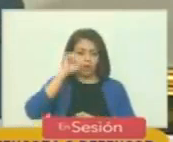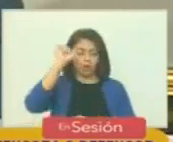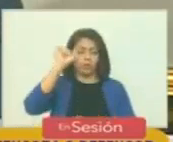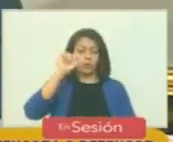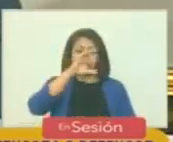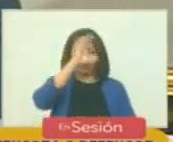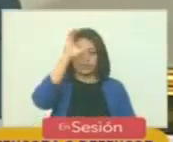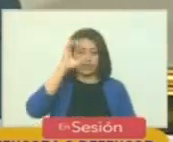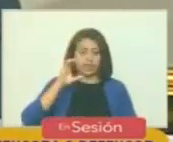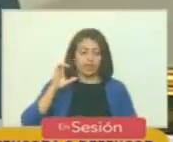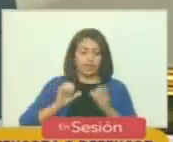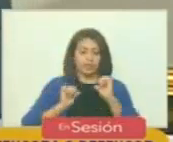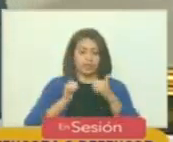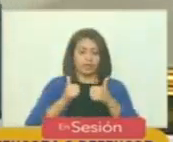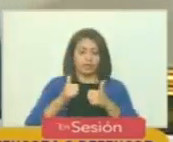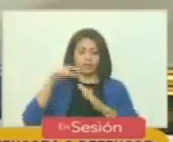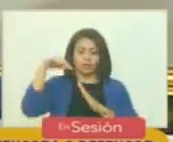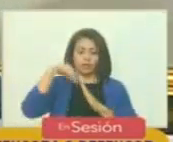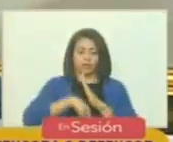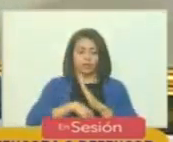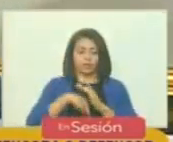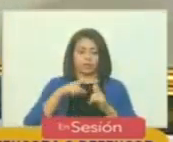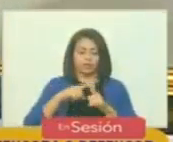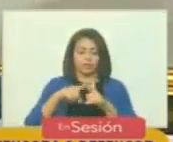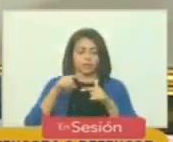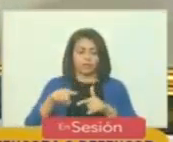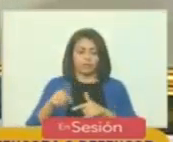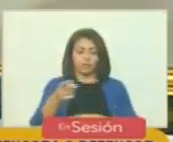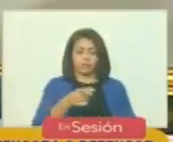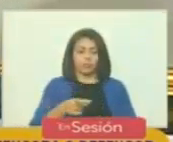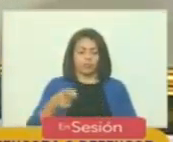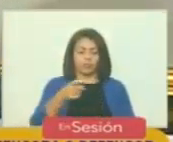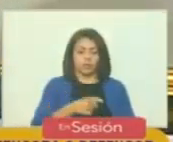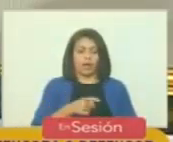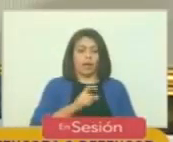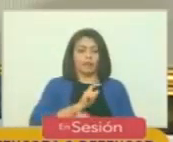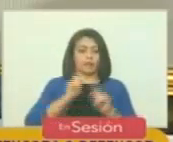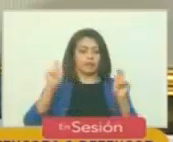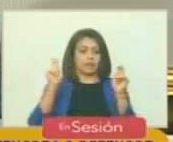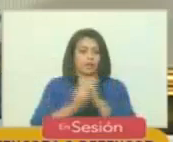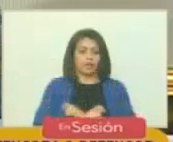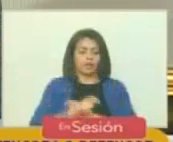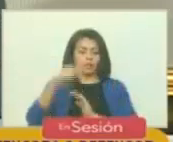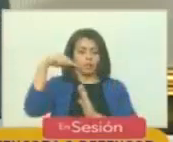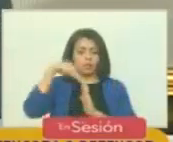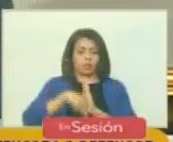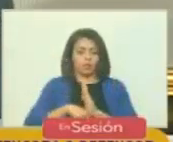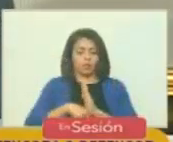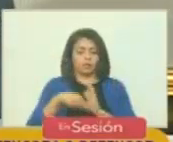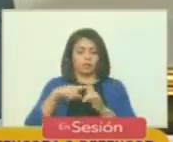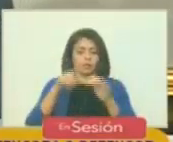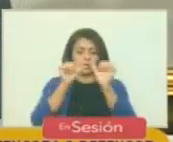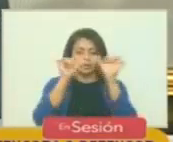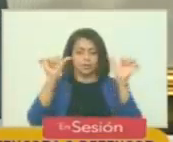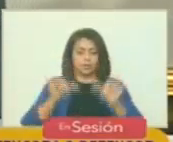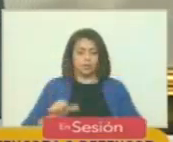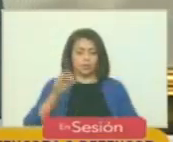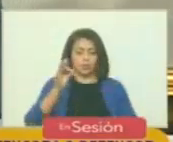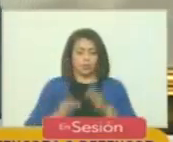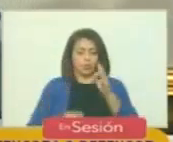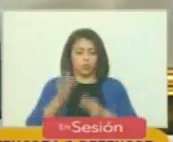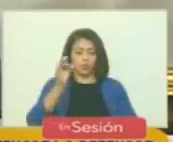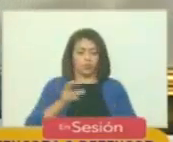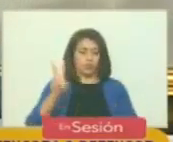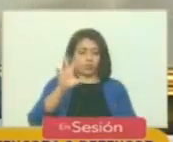ha emprendido a fondo para buscar una transformación profunda del sistema judicial